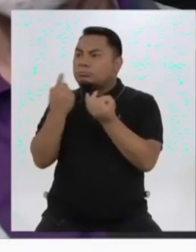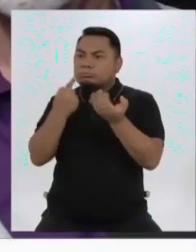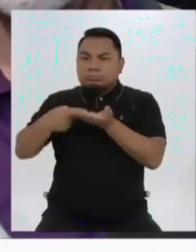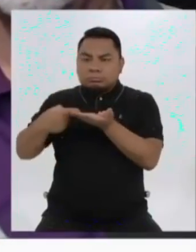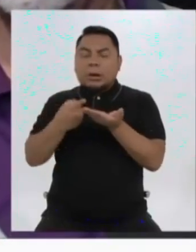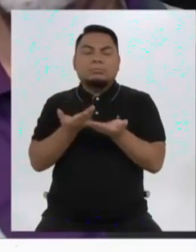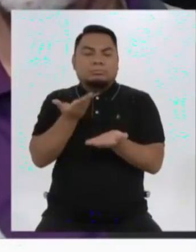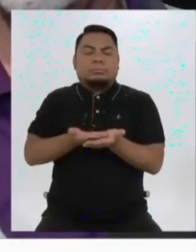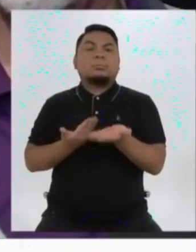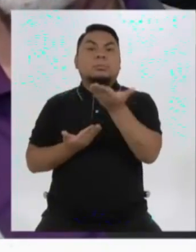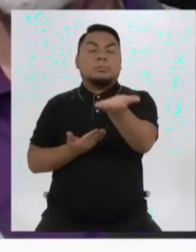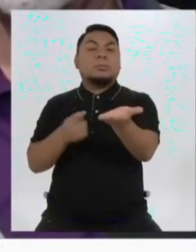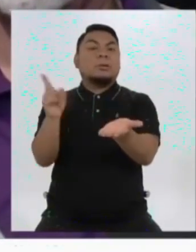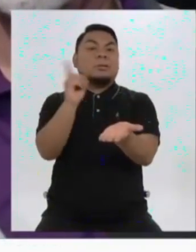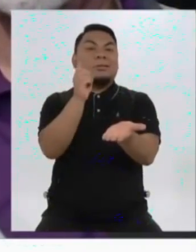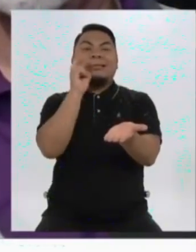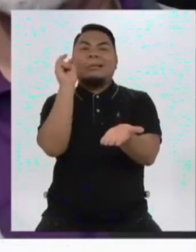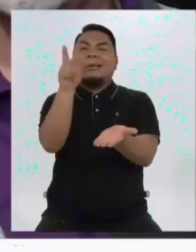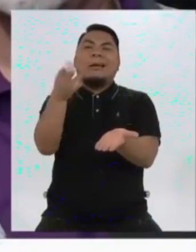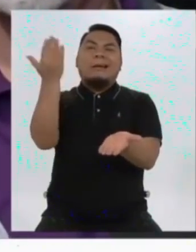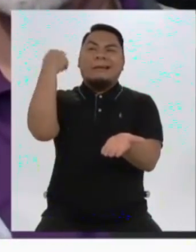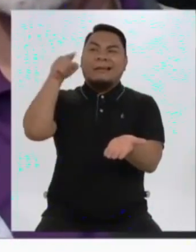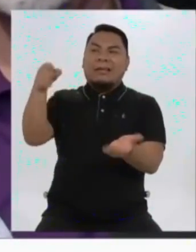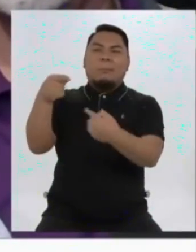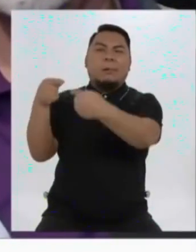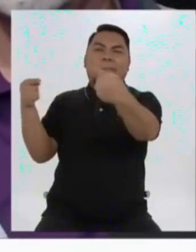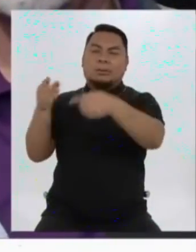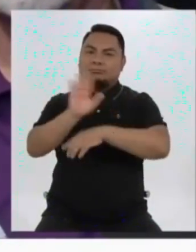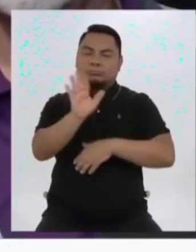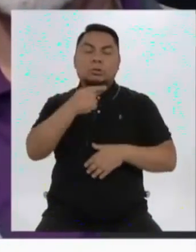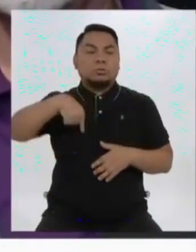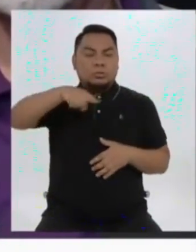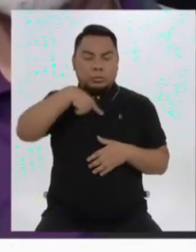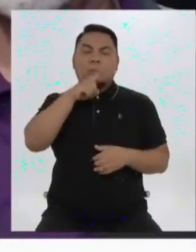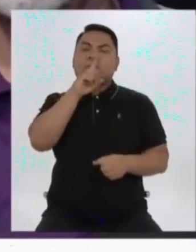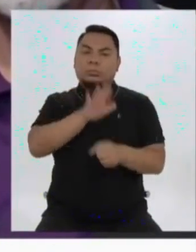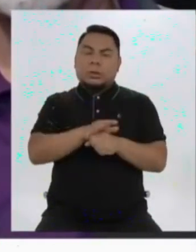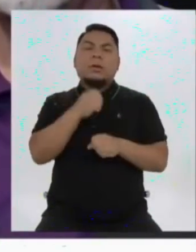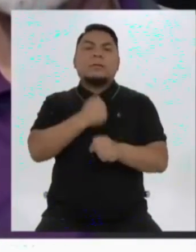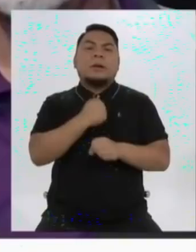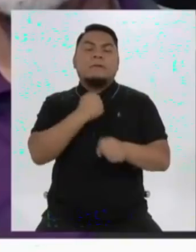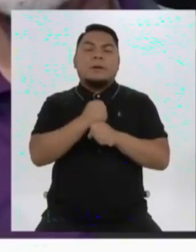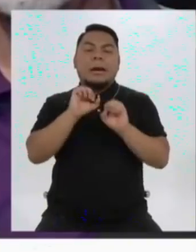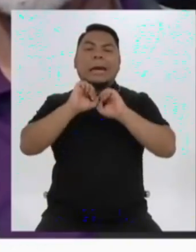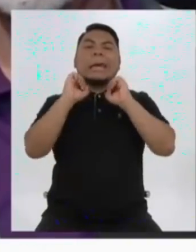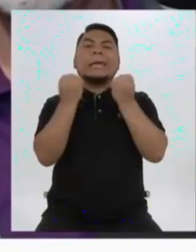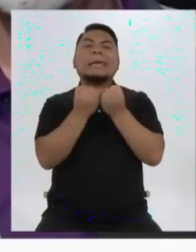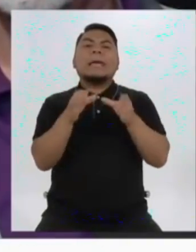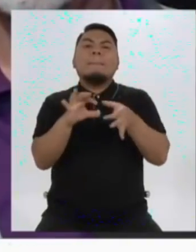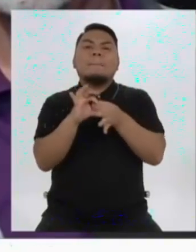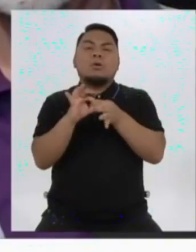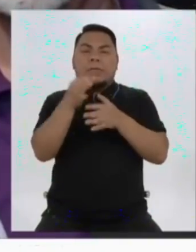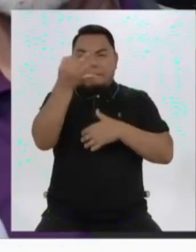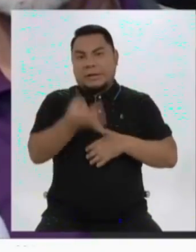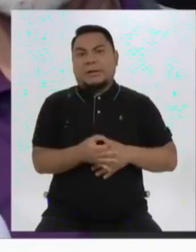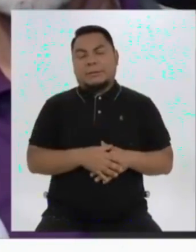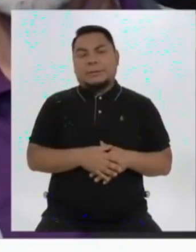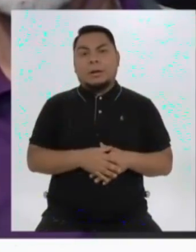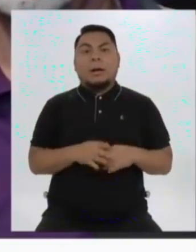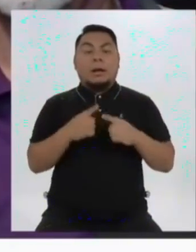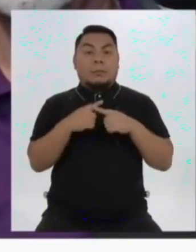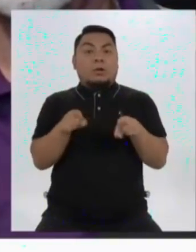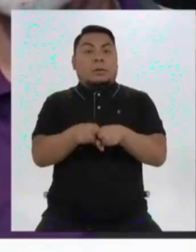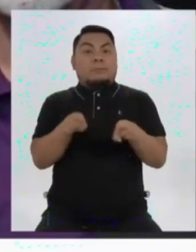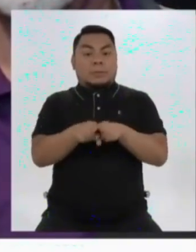lo que hemos visto en la política tradicional. Nosotros prometemos eso, trabajar como un equipo de verdad. Además, el